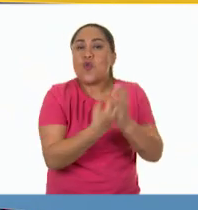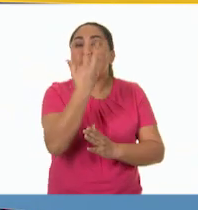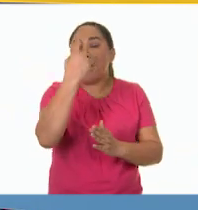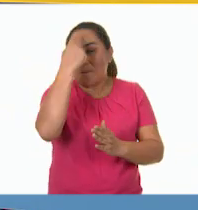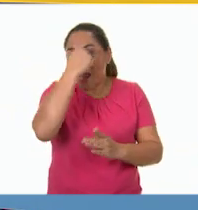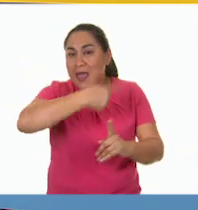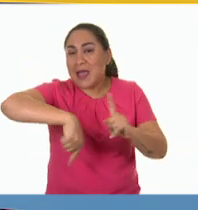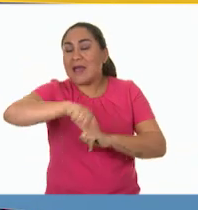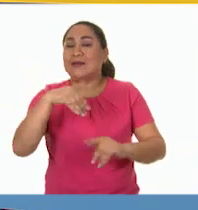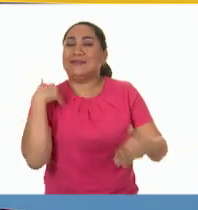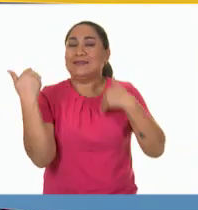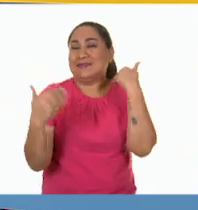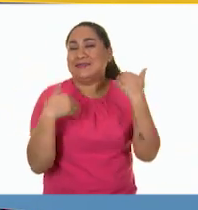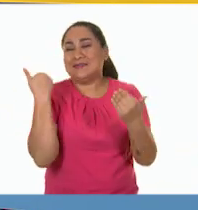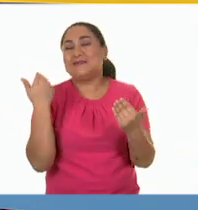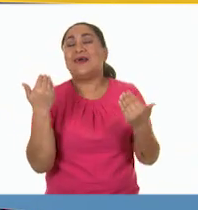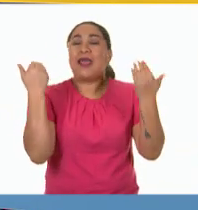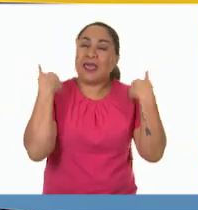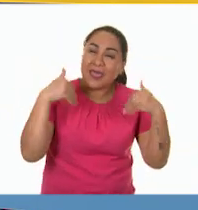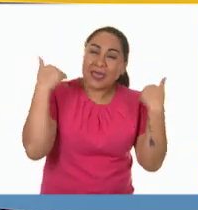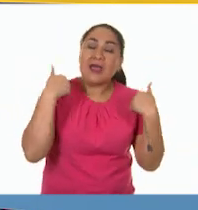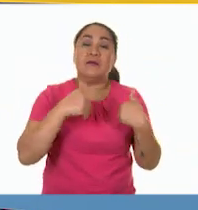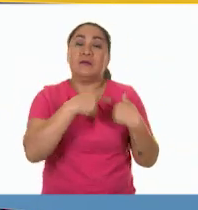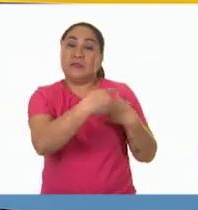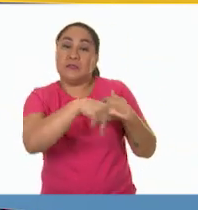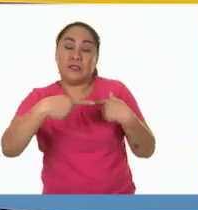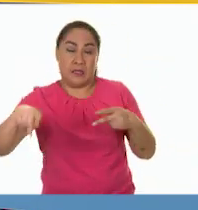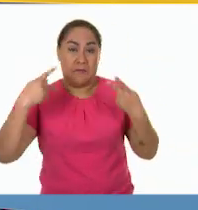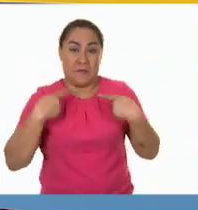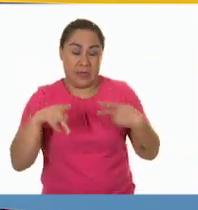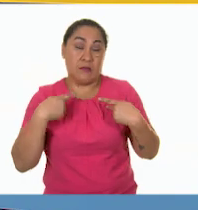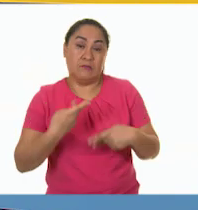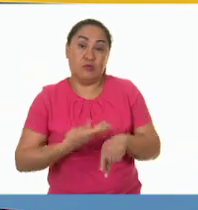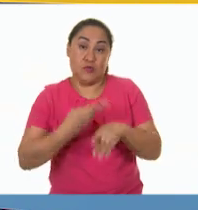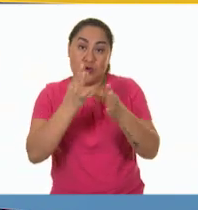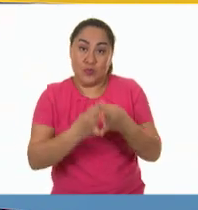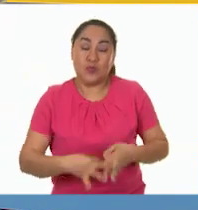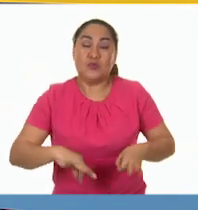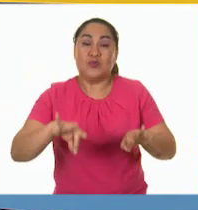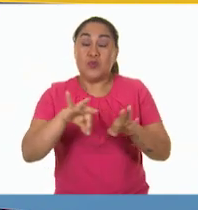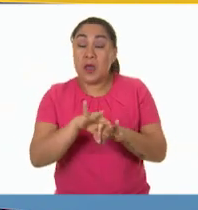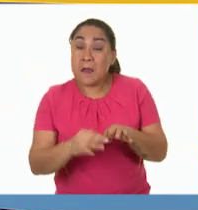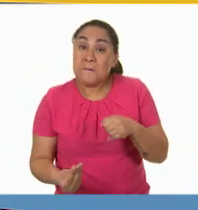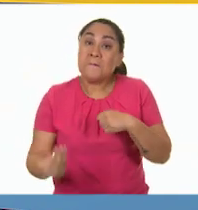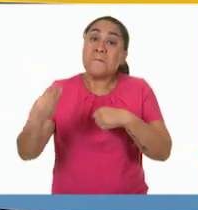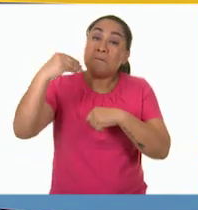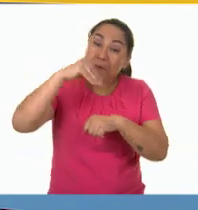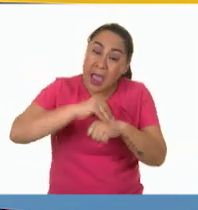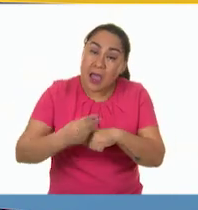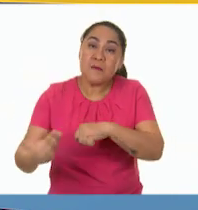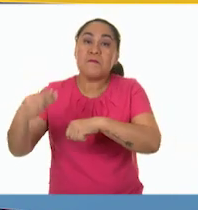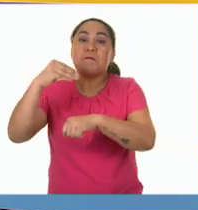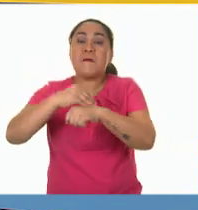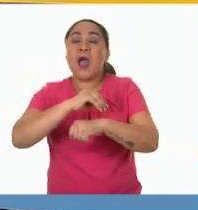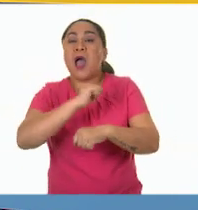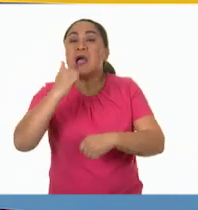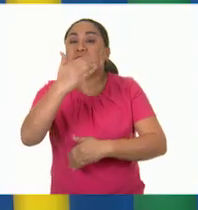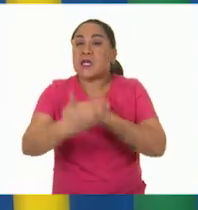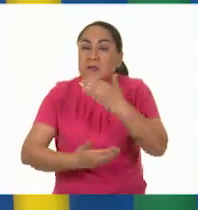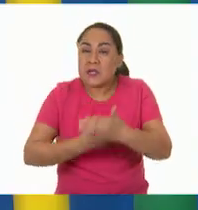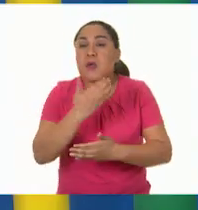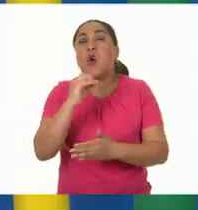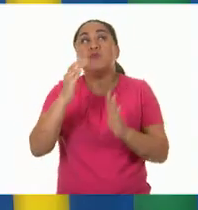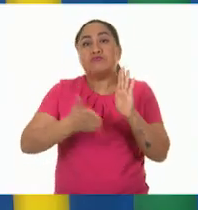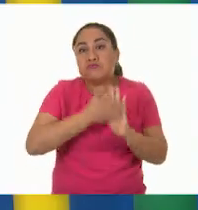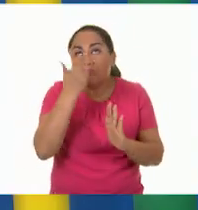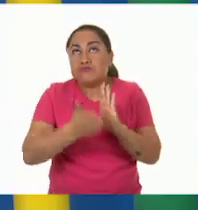para las masas que vivían en las ciudades, al tiempo que se volvía indispensable aumentar la cobertura de los servicios públicos y de las obras